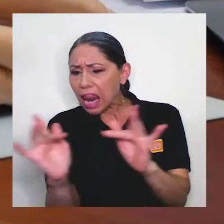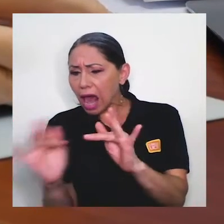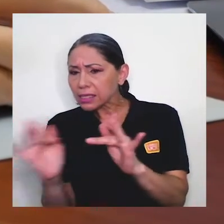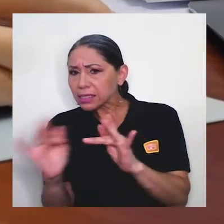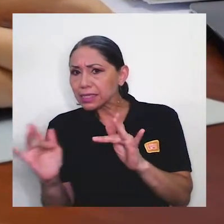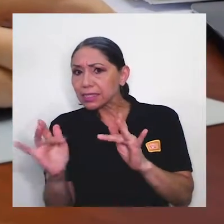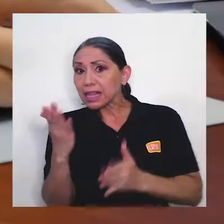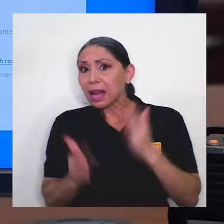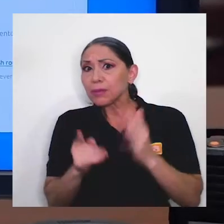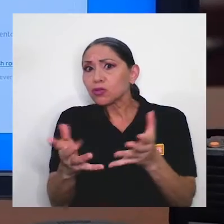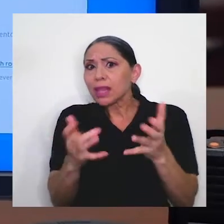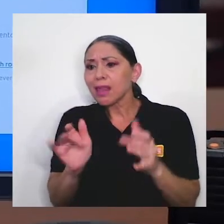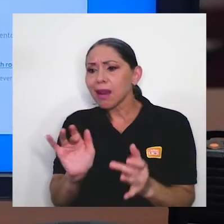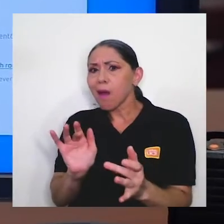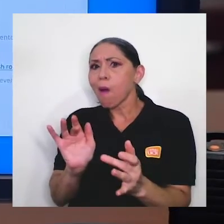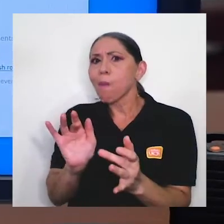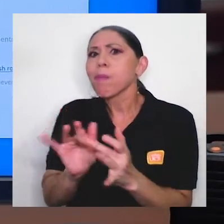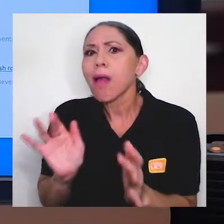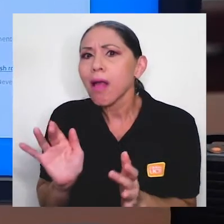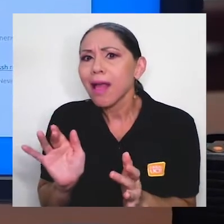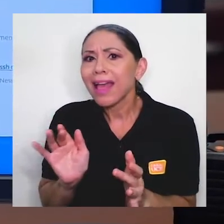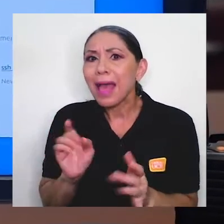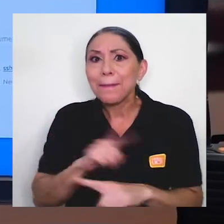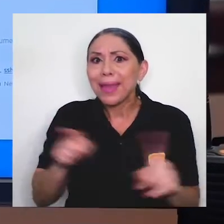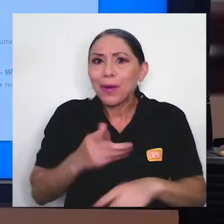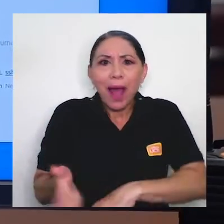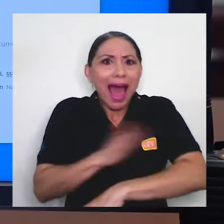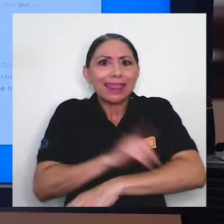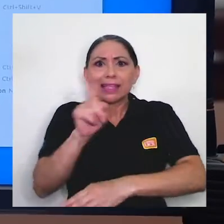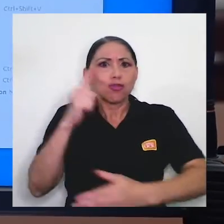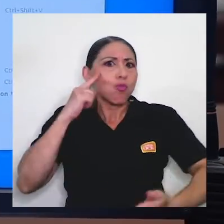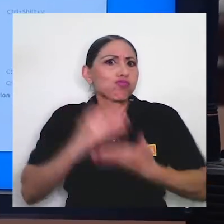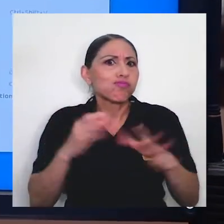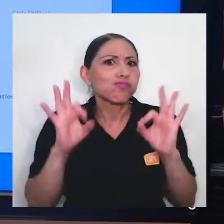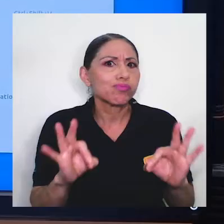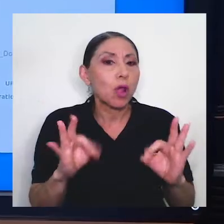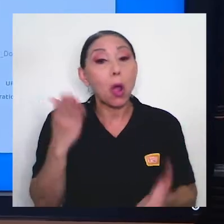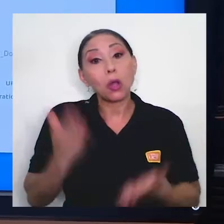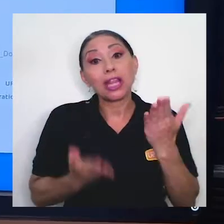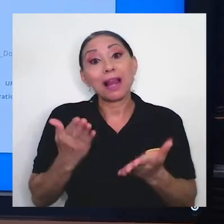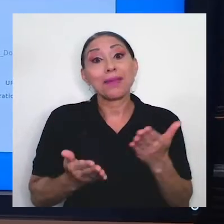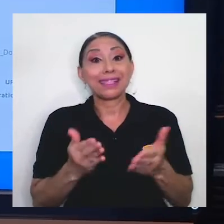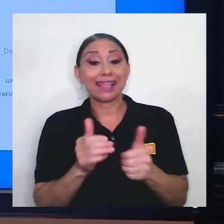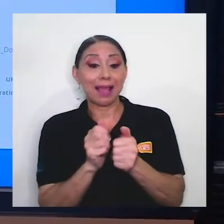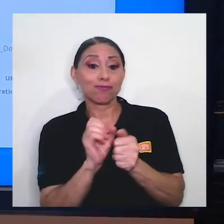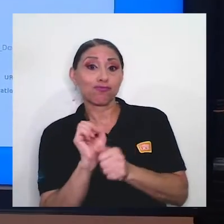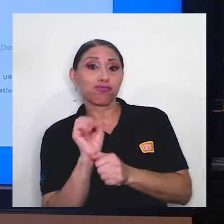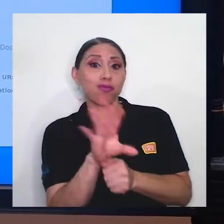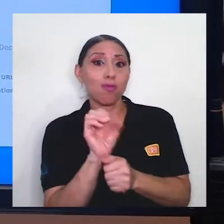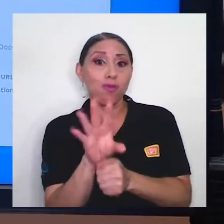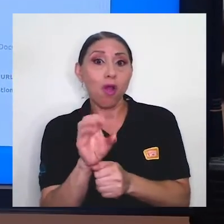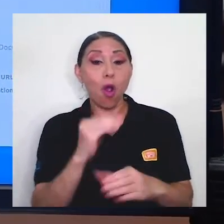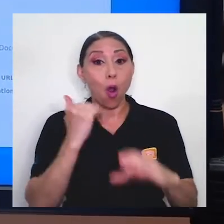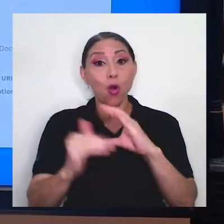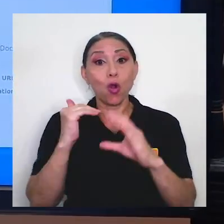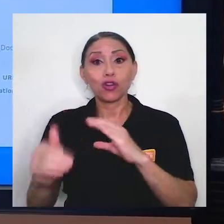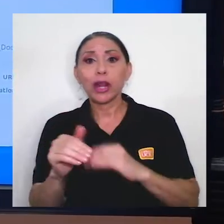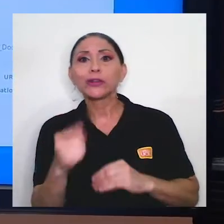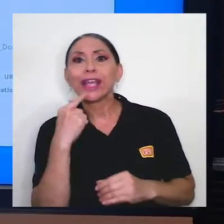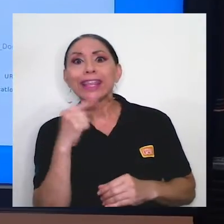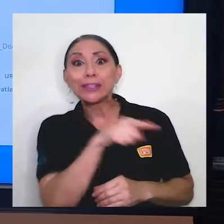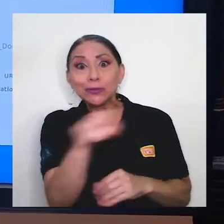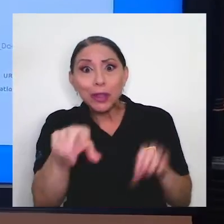verificarlos? ¿O le han enviado mensajes de texto o correos que le invitan a ganar premios u obtener recompensas?